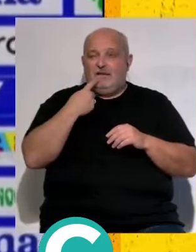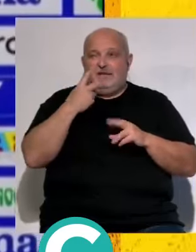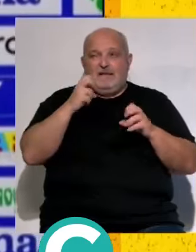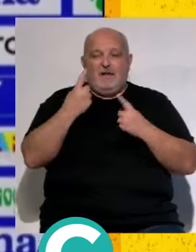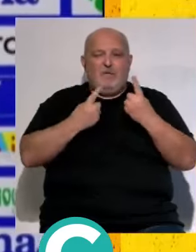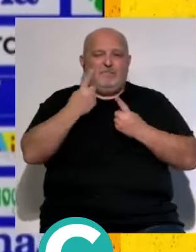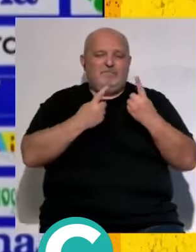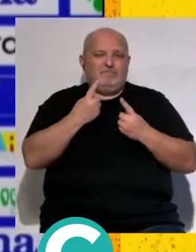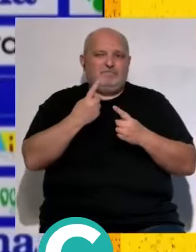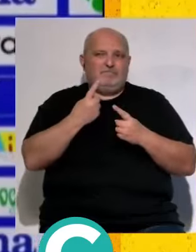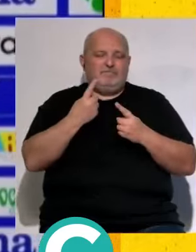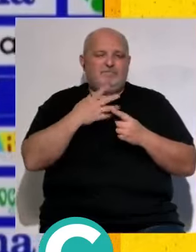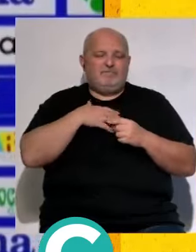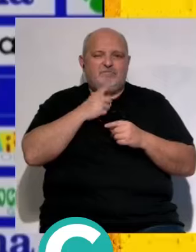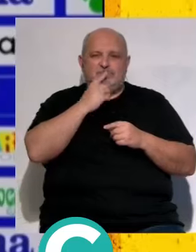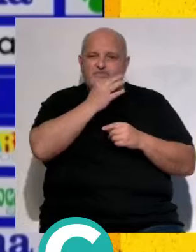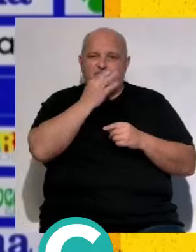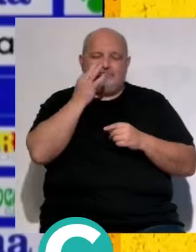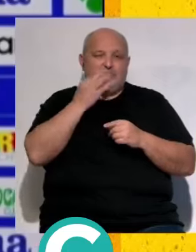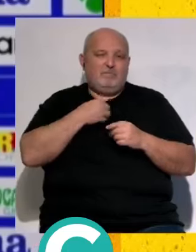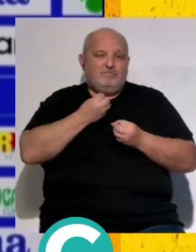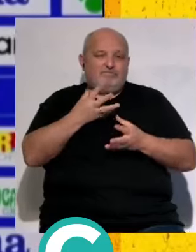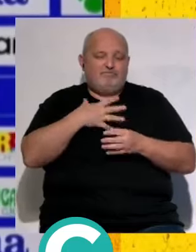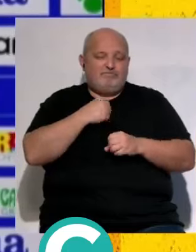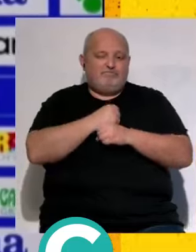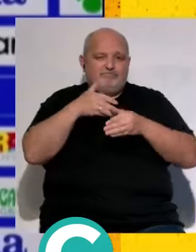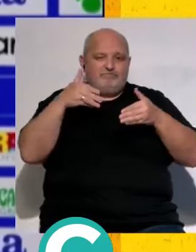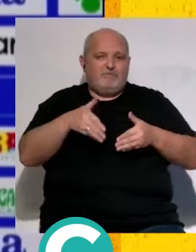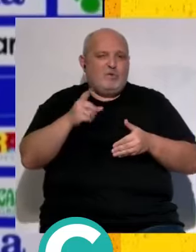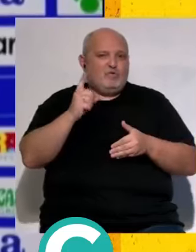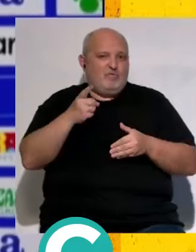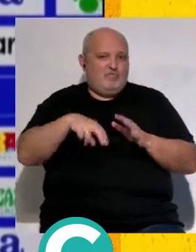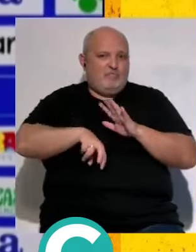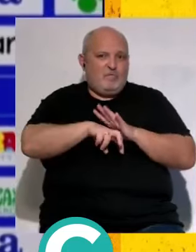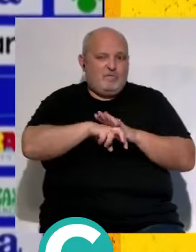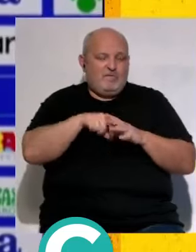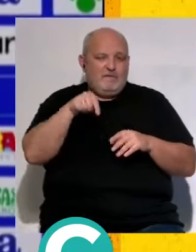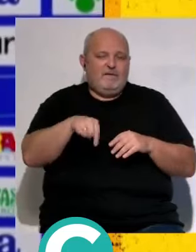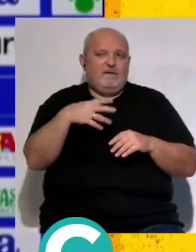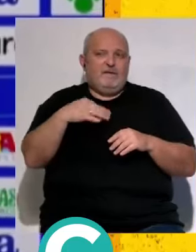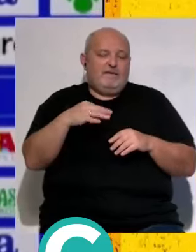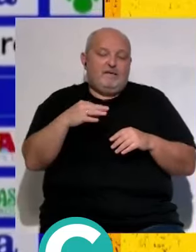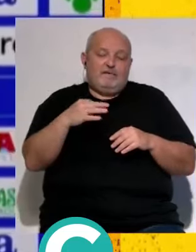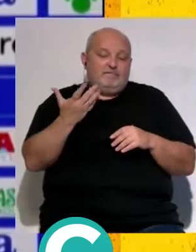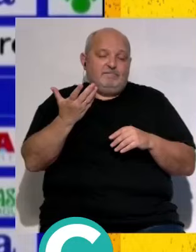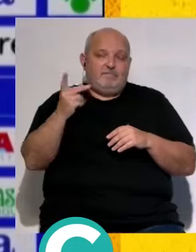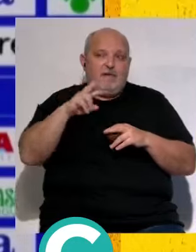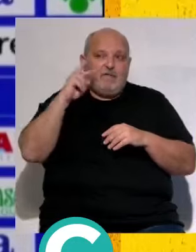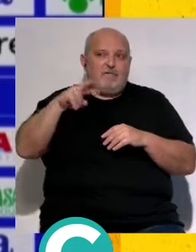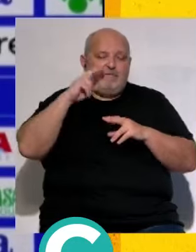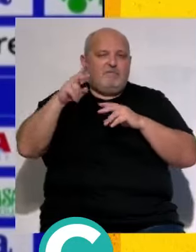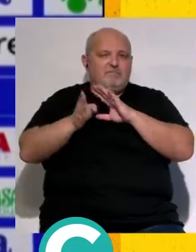tiene que mantener la boca cerrada pienso yo que uno tiene que trabajar nada más en lo que está haciendo él habló él habló y yo